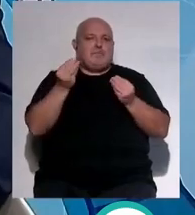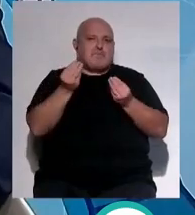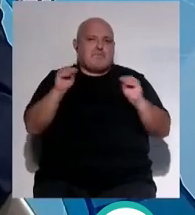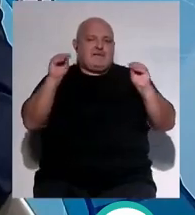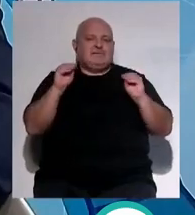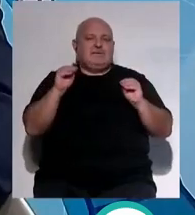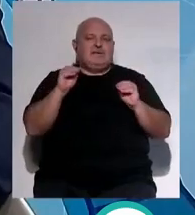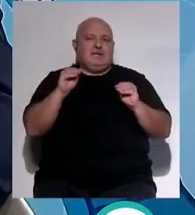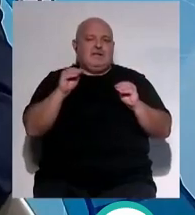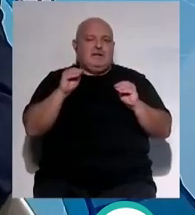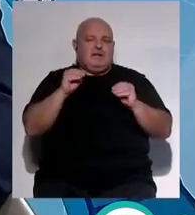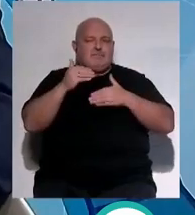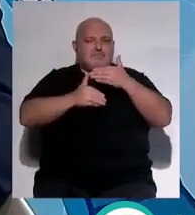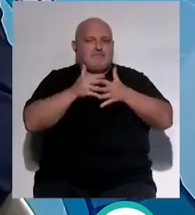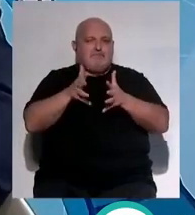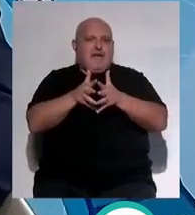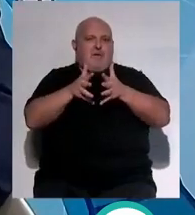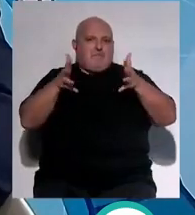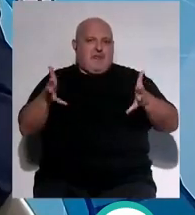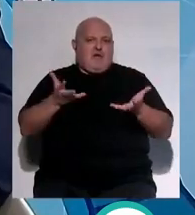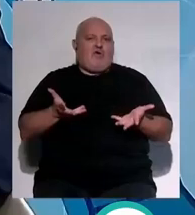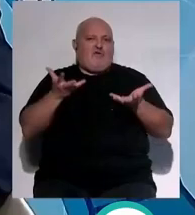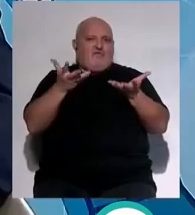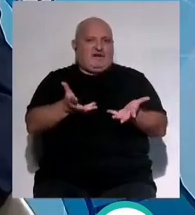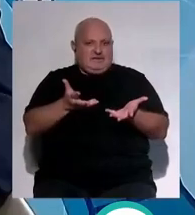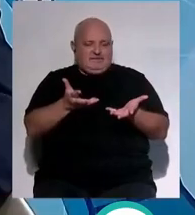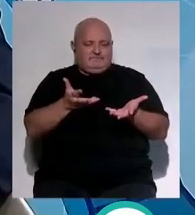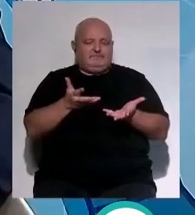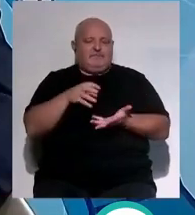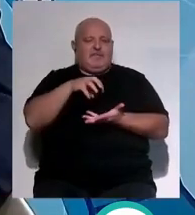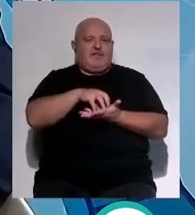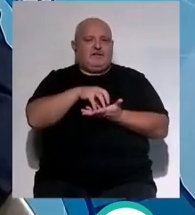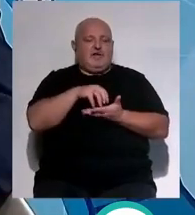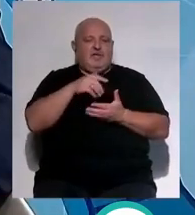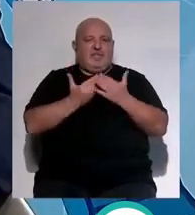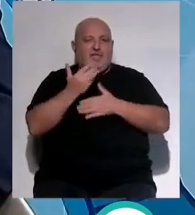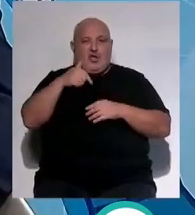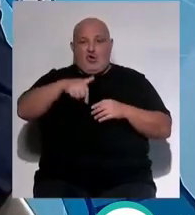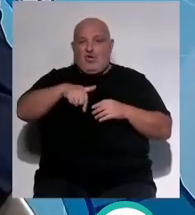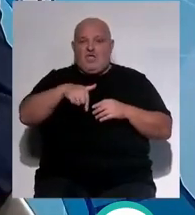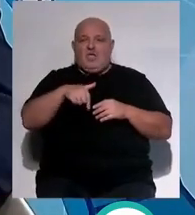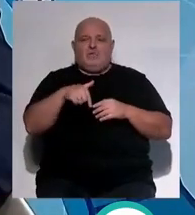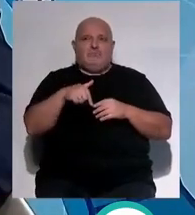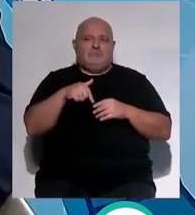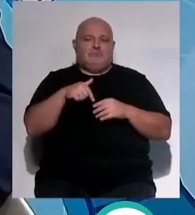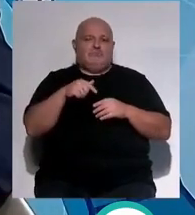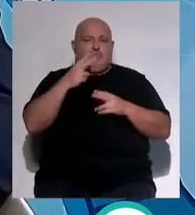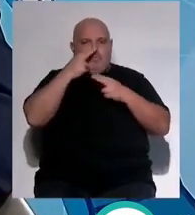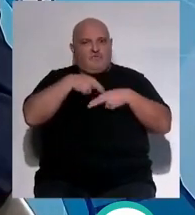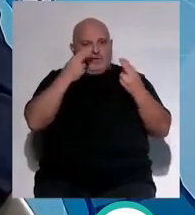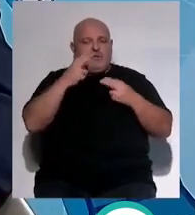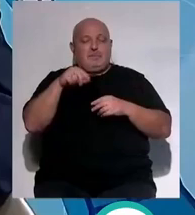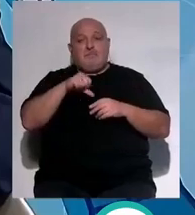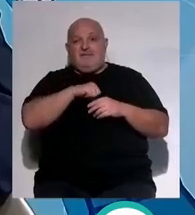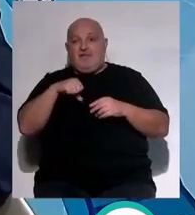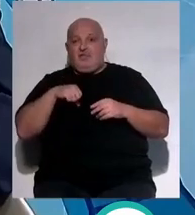esas líneas maestras e ir más allá los centros hospitalarios a día de hoy por supuesto los públicos pero también